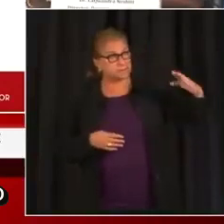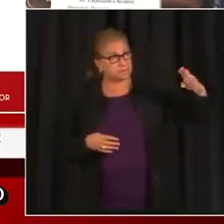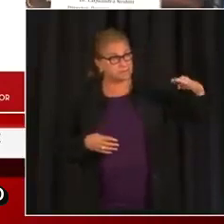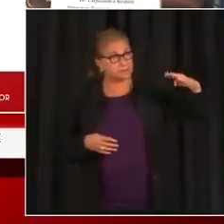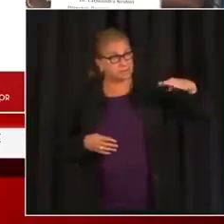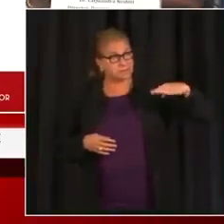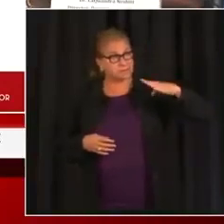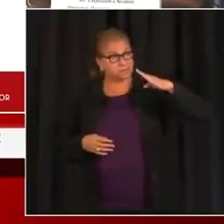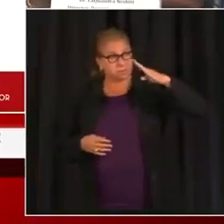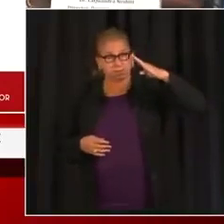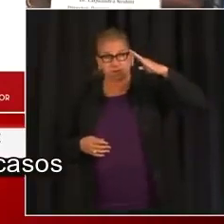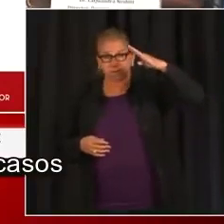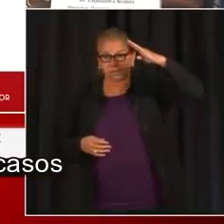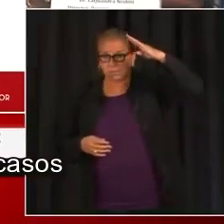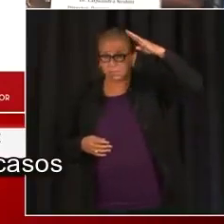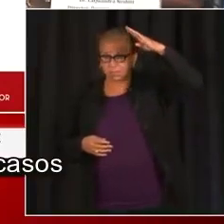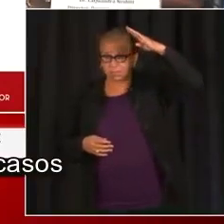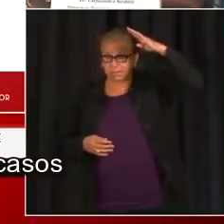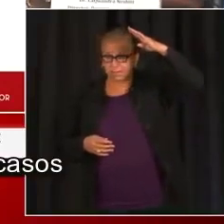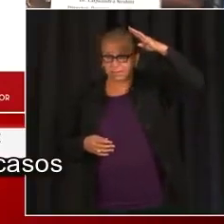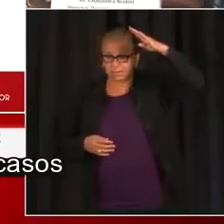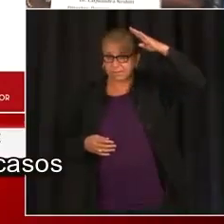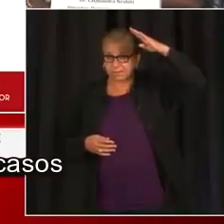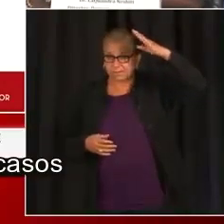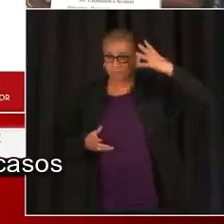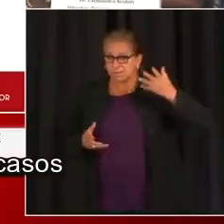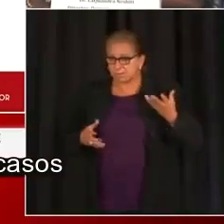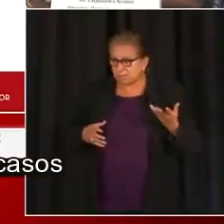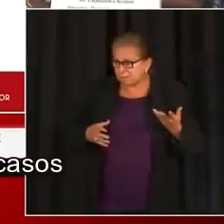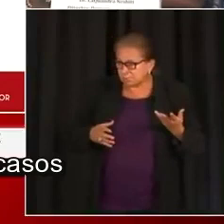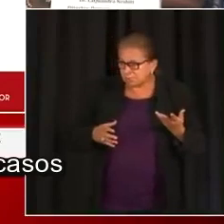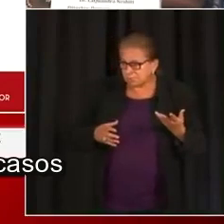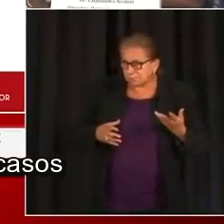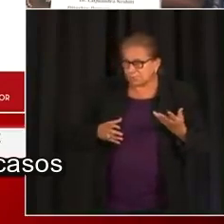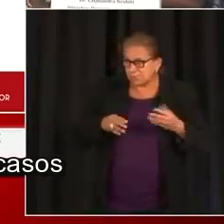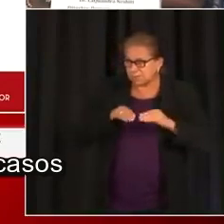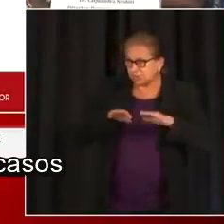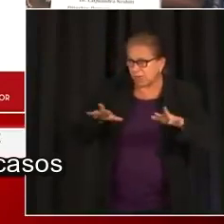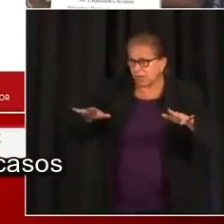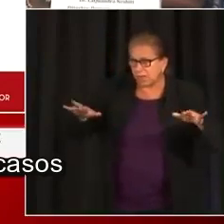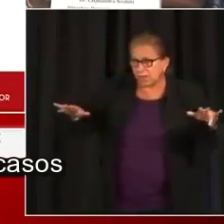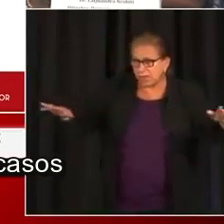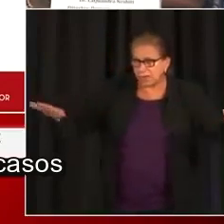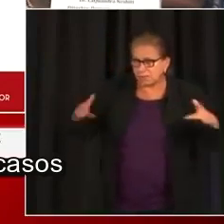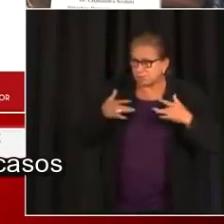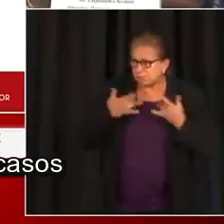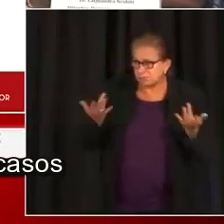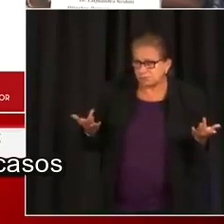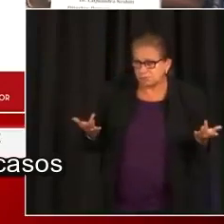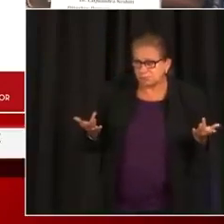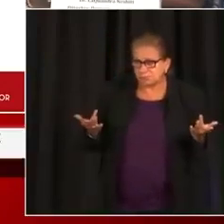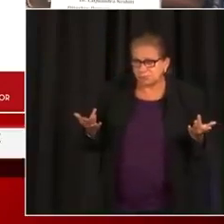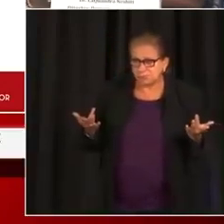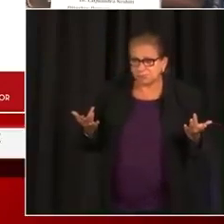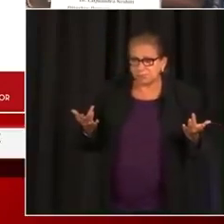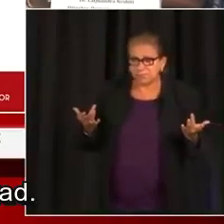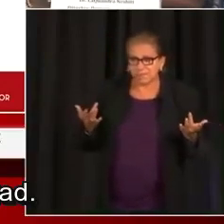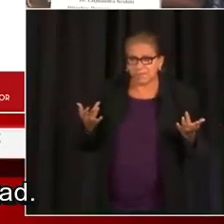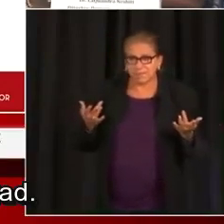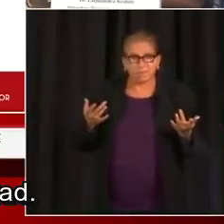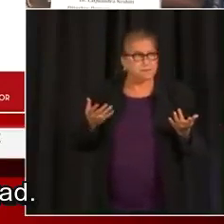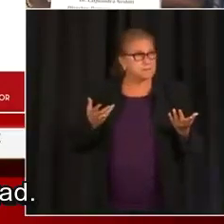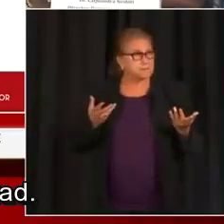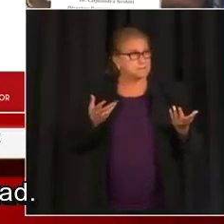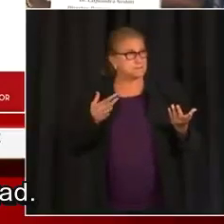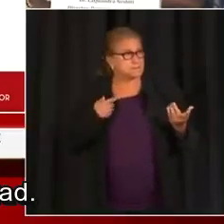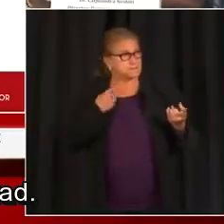de julio hemos tenido un incremento de casos bastante significativo. Hay